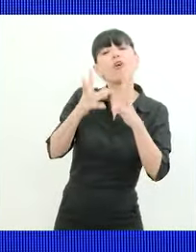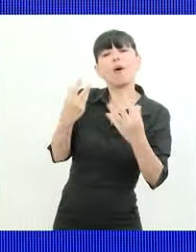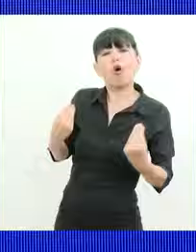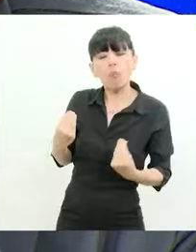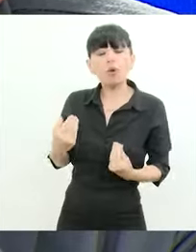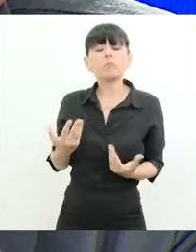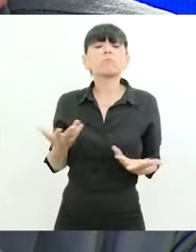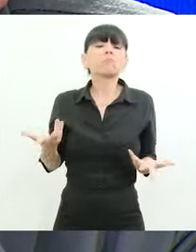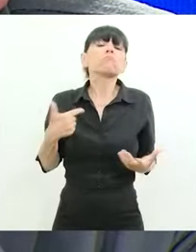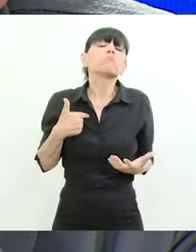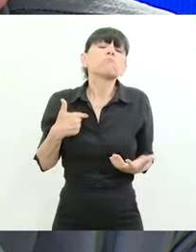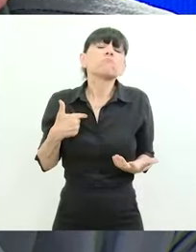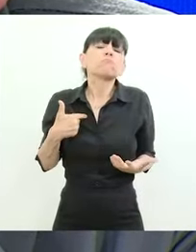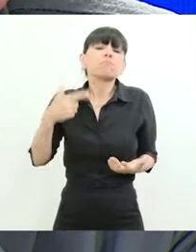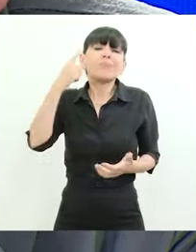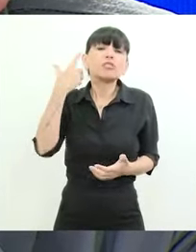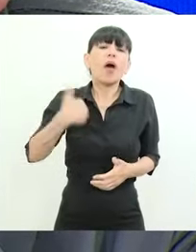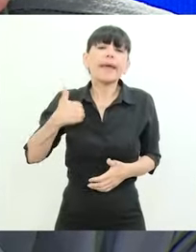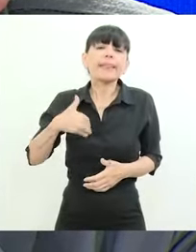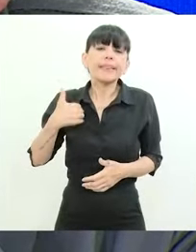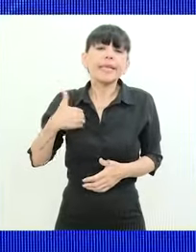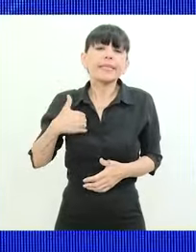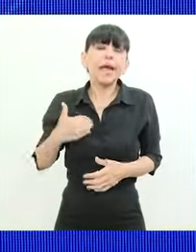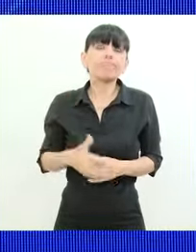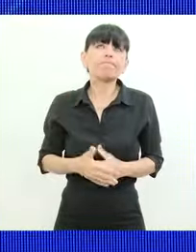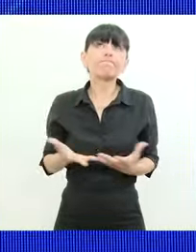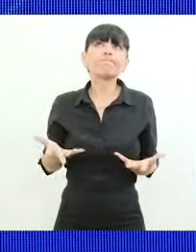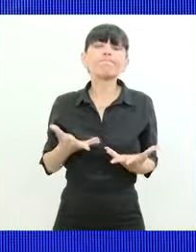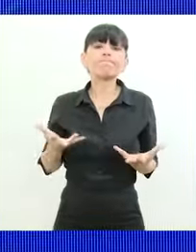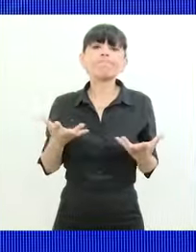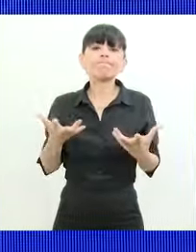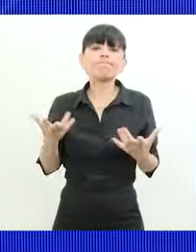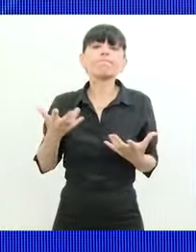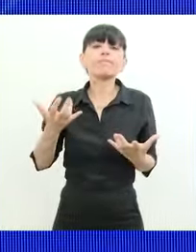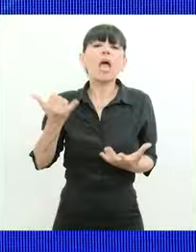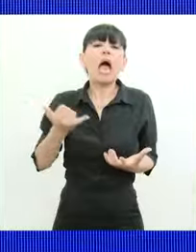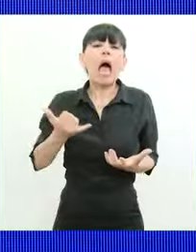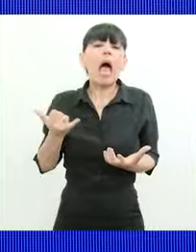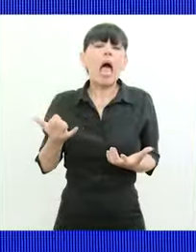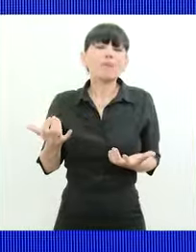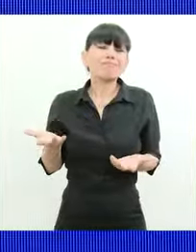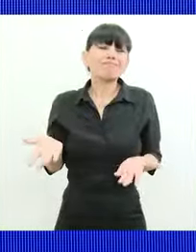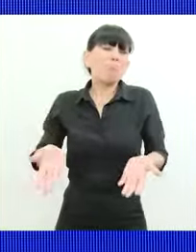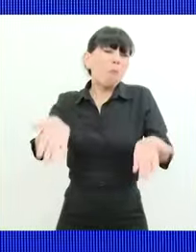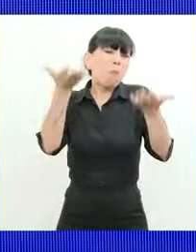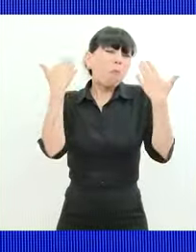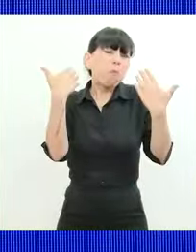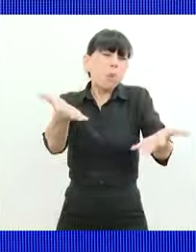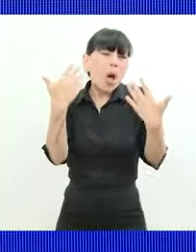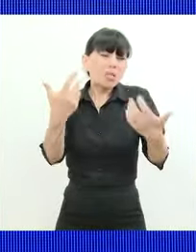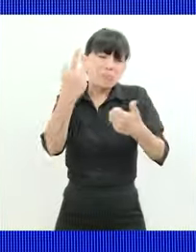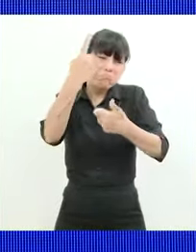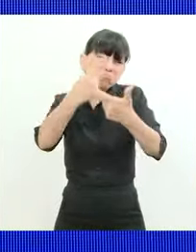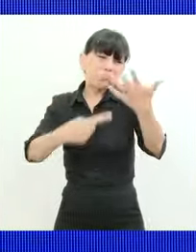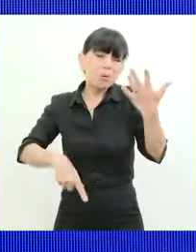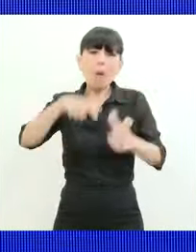yo creo que Argentina tiene un enorme nivel de capacidades tiene